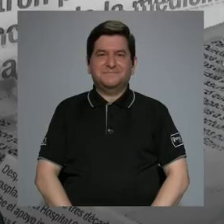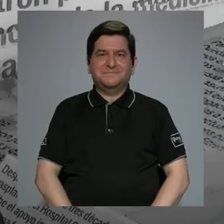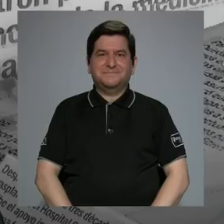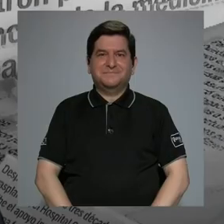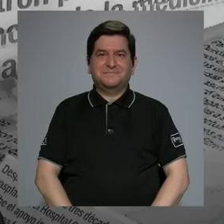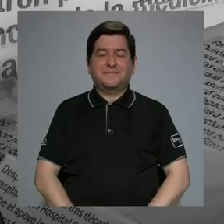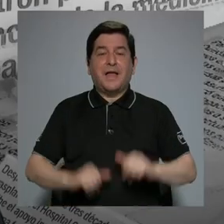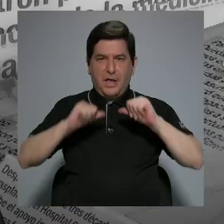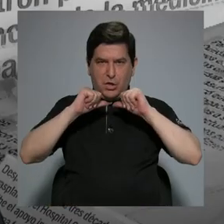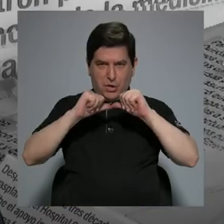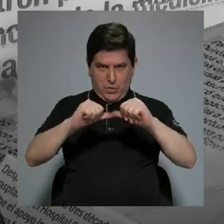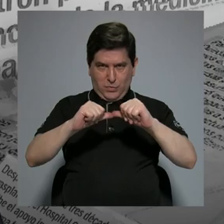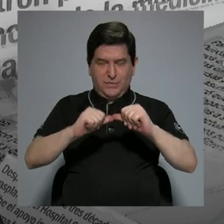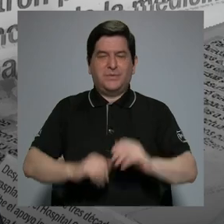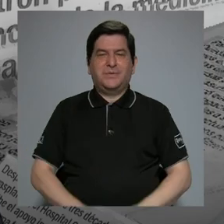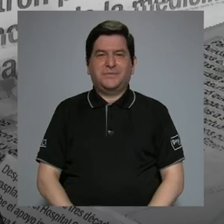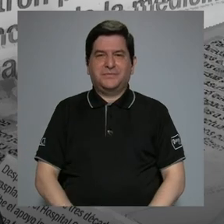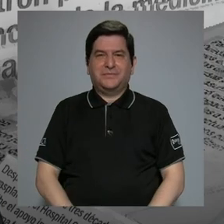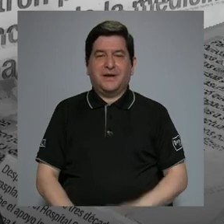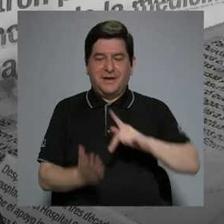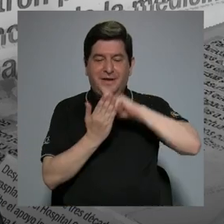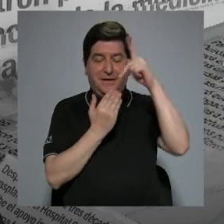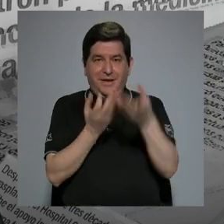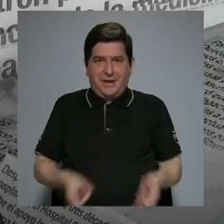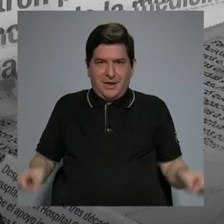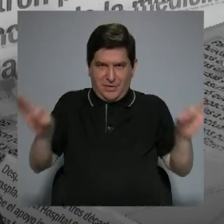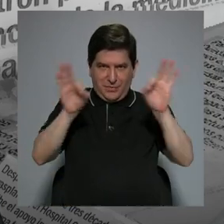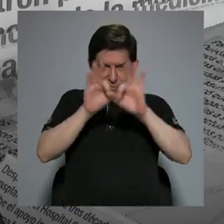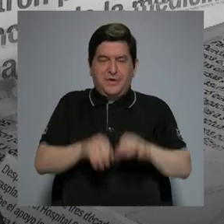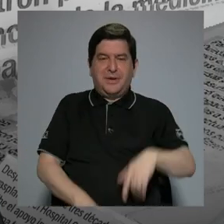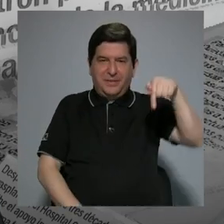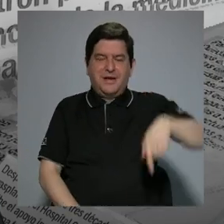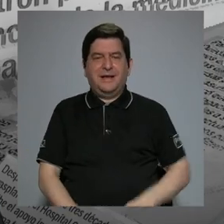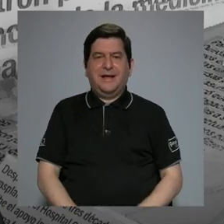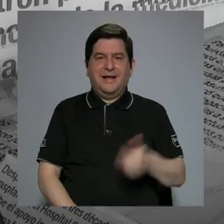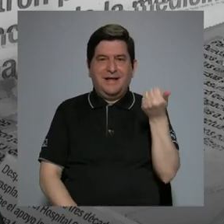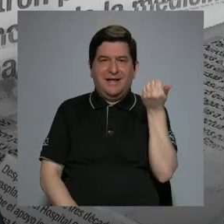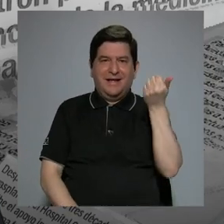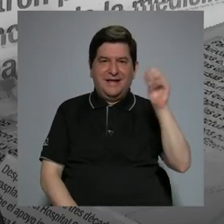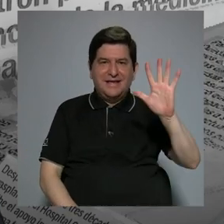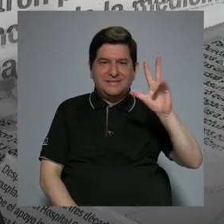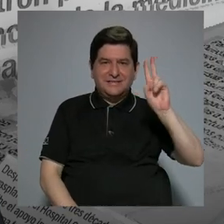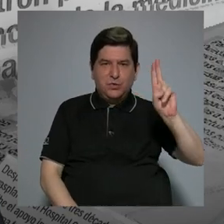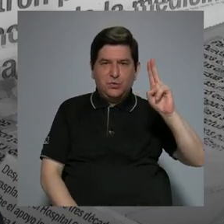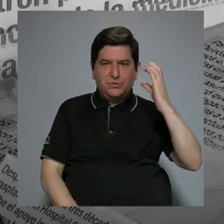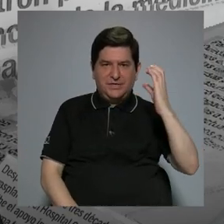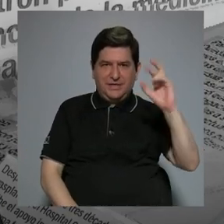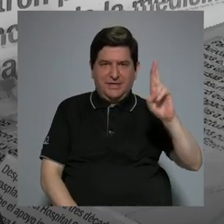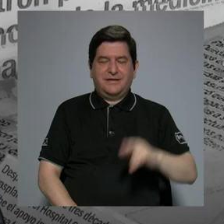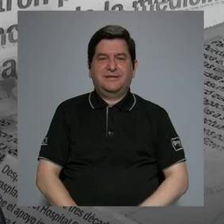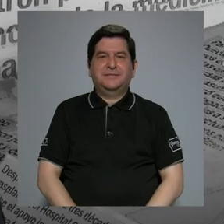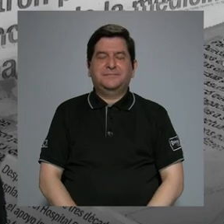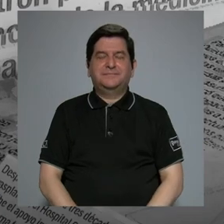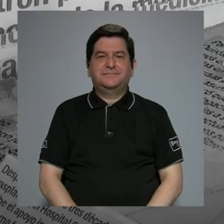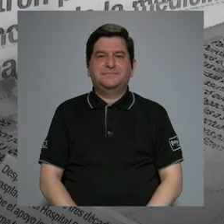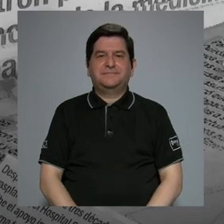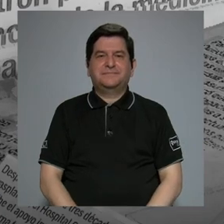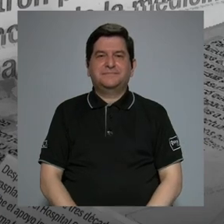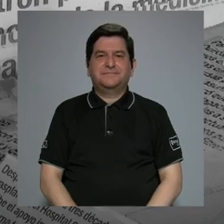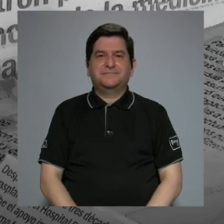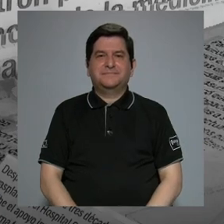Y continuamos con lo que importa. Aquí por Canal 15 UCF, Dunia,